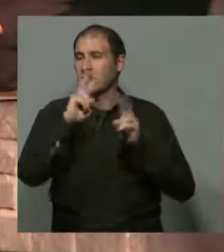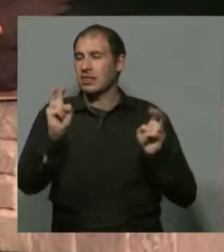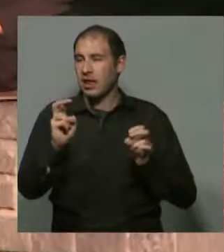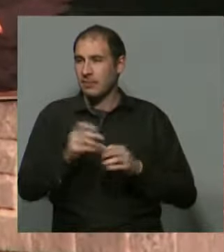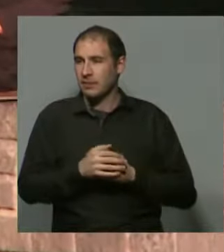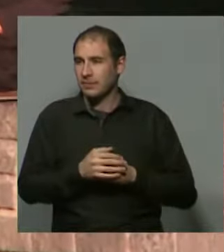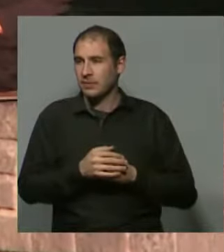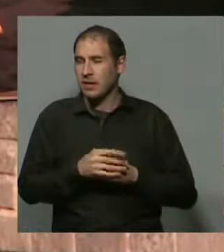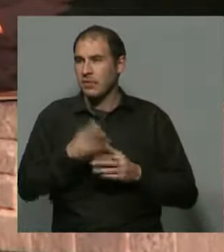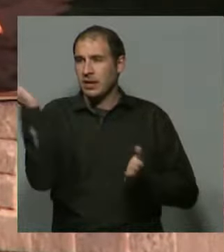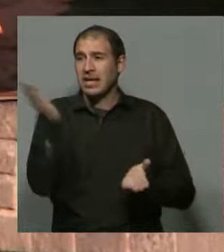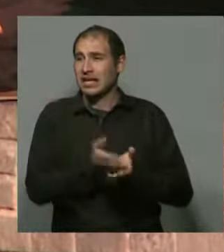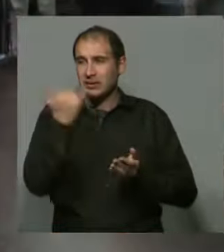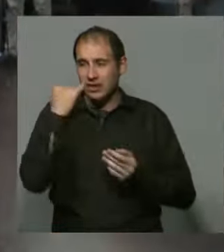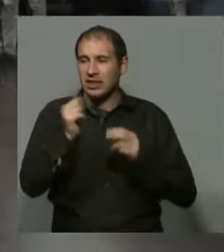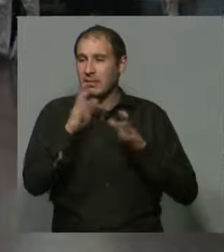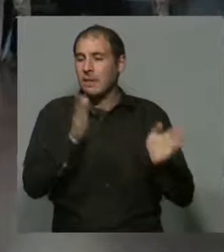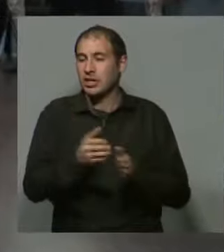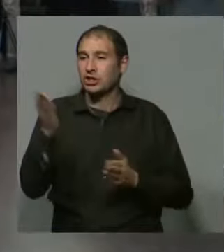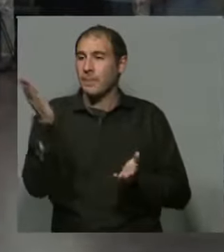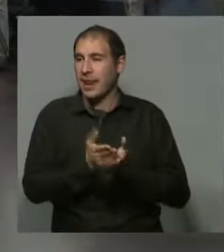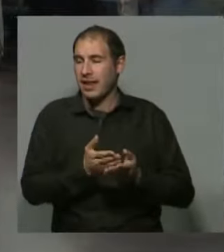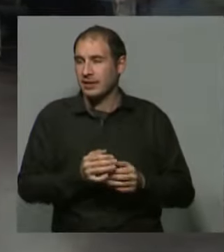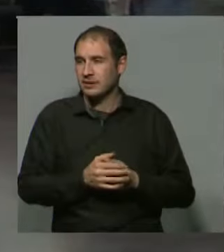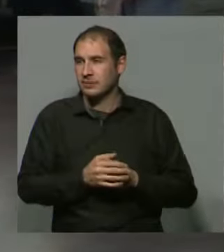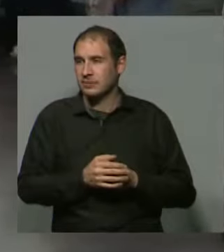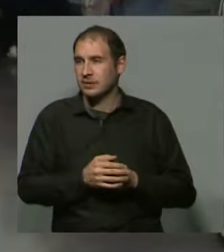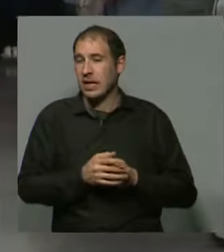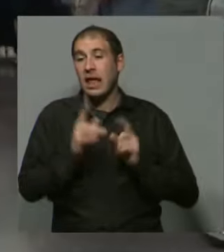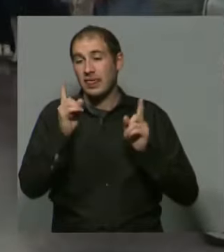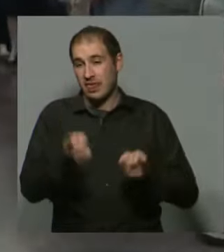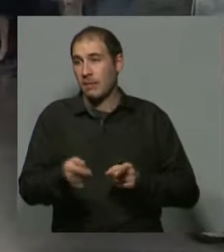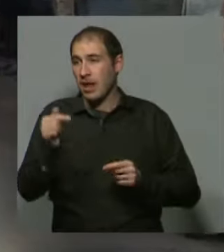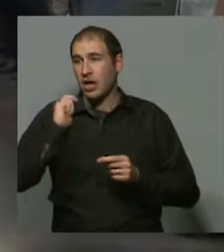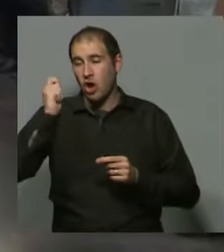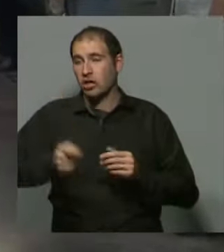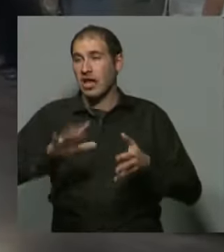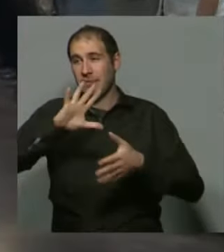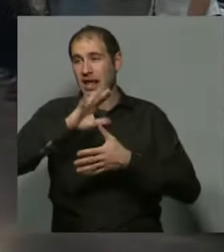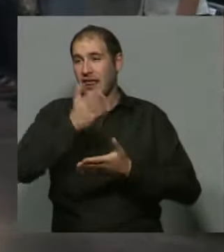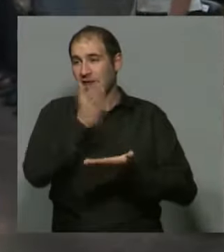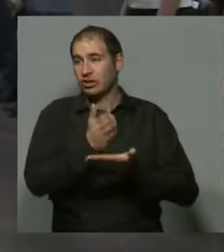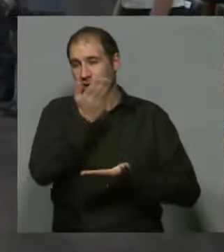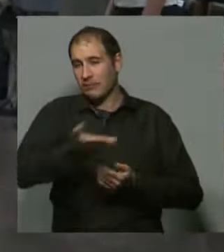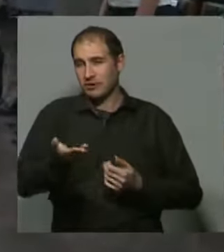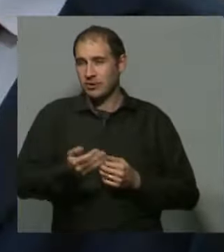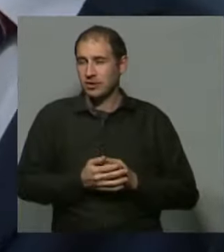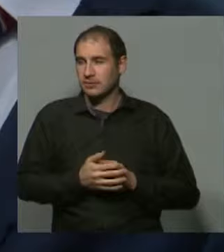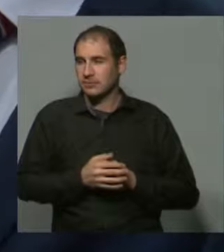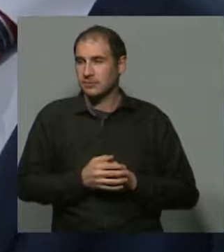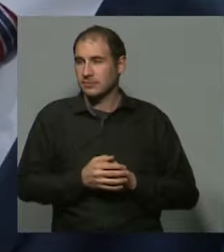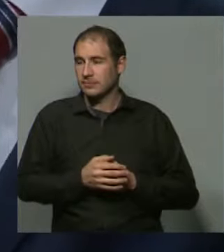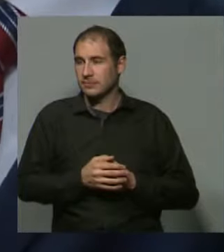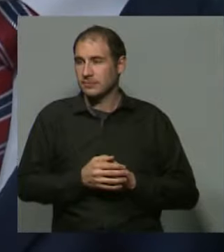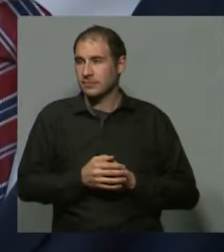los condenados y el tema del proceso penal, en el cual también juega la Corte Interamericana de Derechos Humanos, por